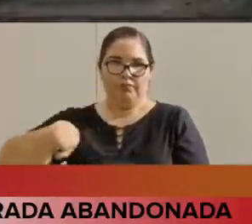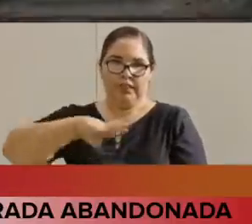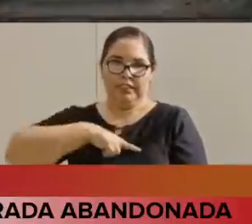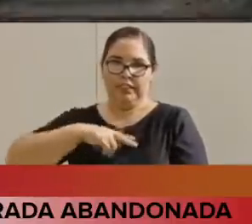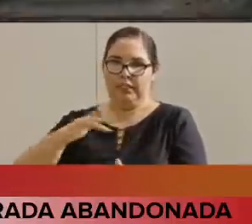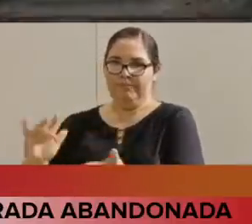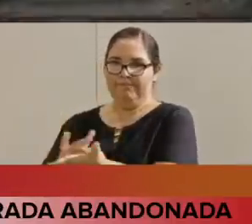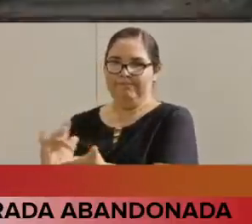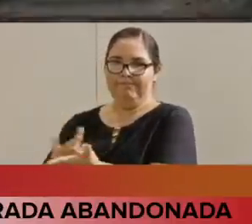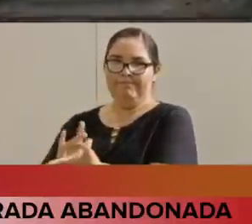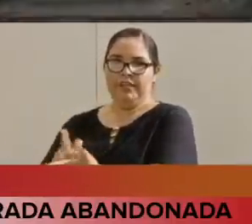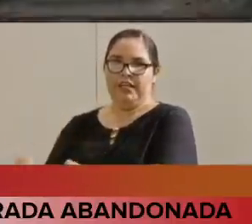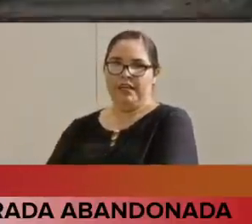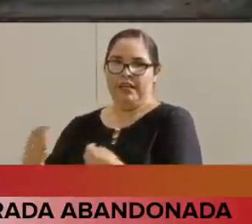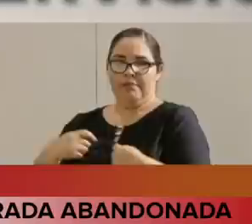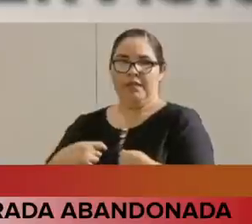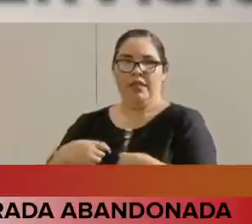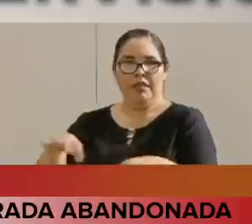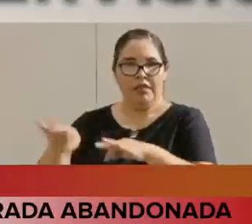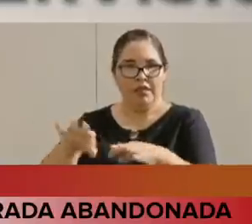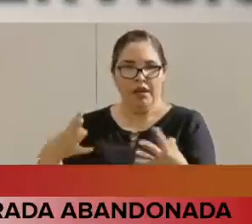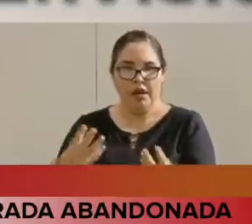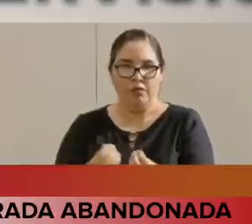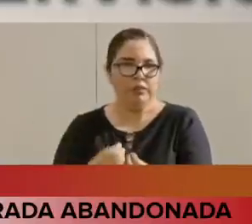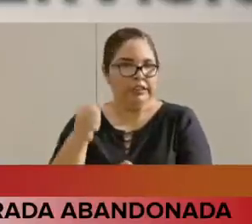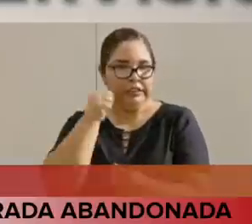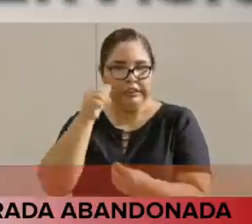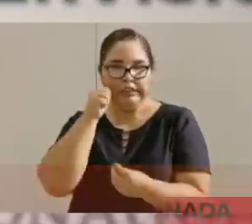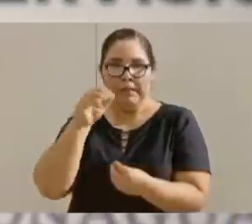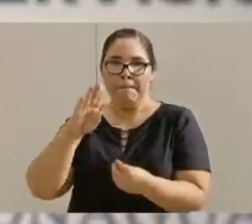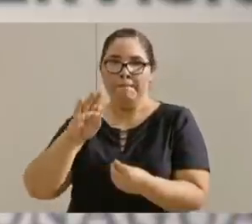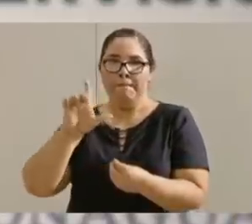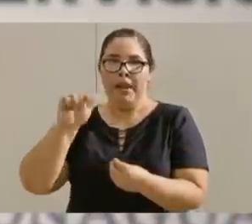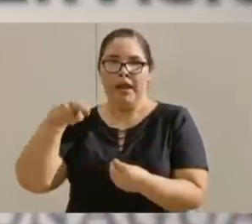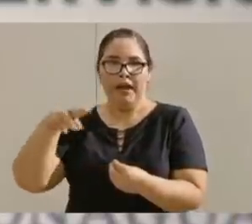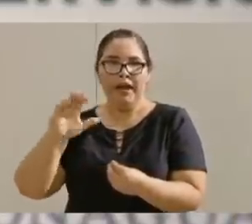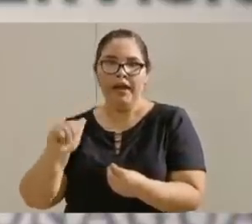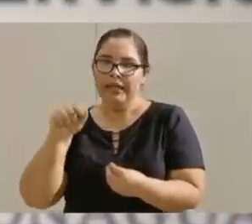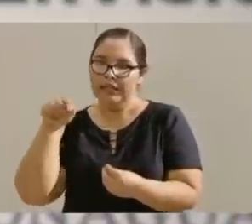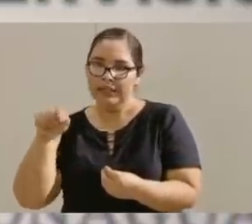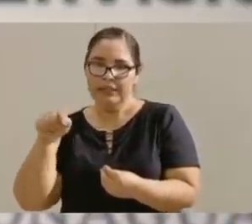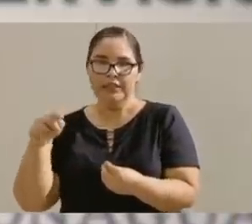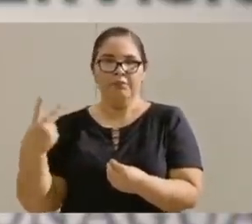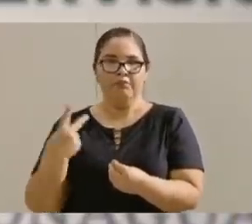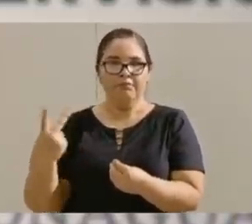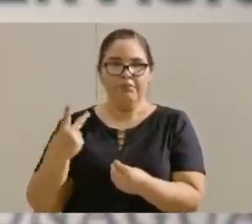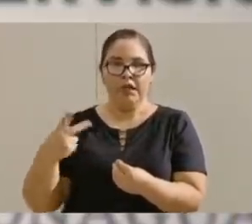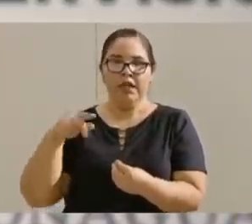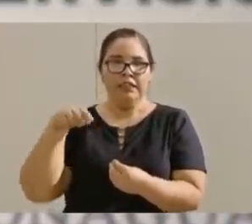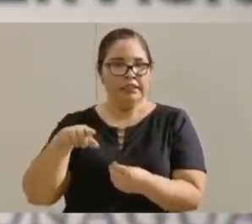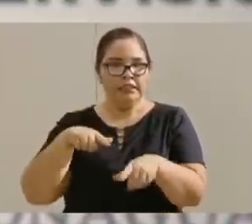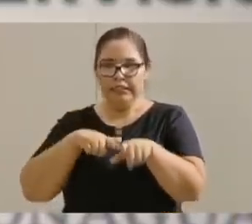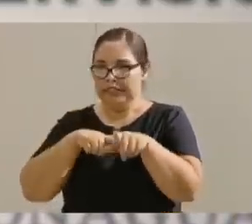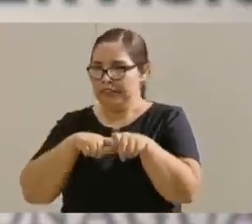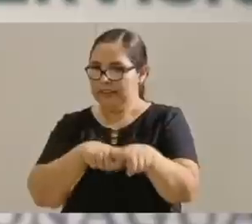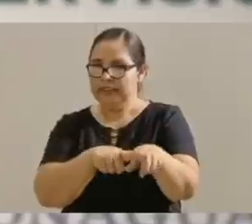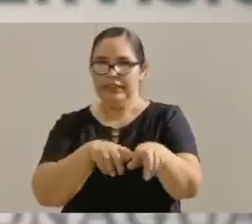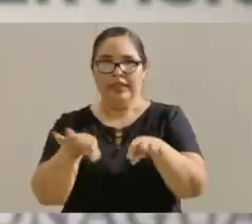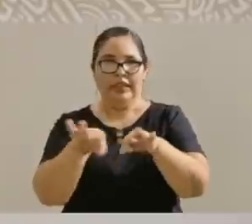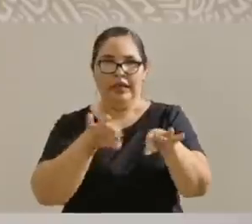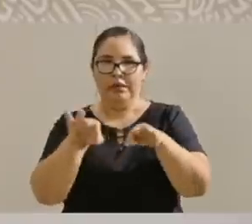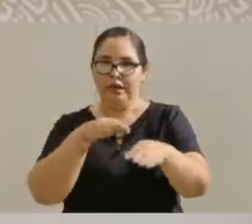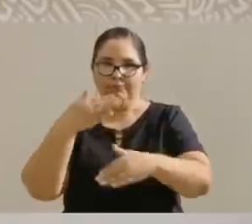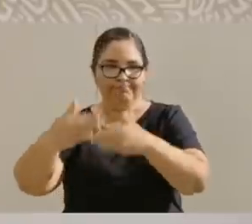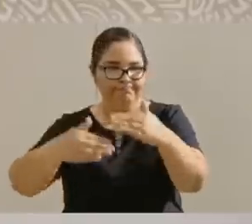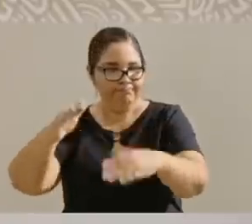muy respaldado por Blanca y de esta manera vamos a seguir trabajando